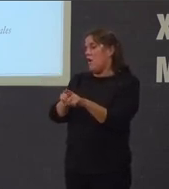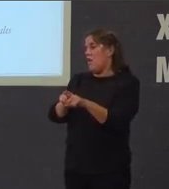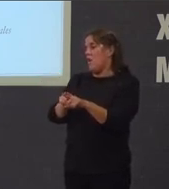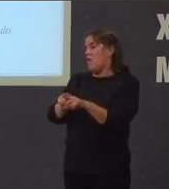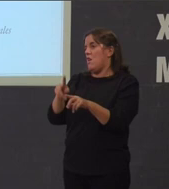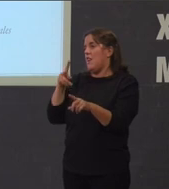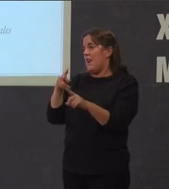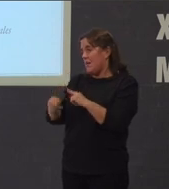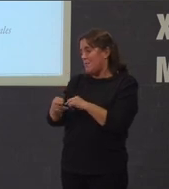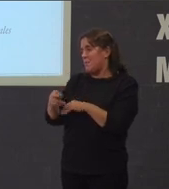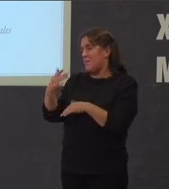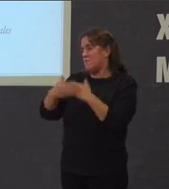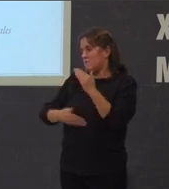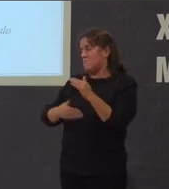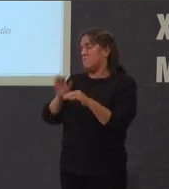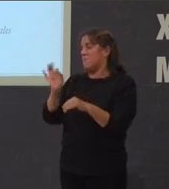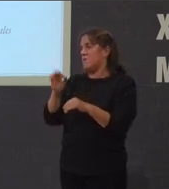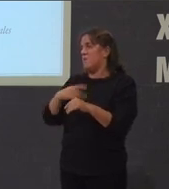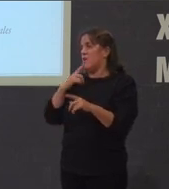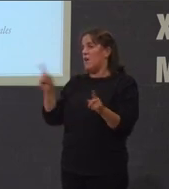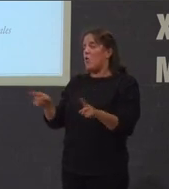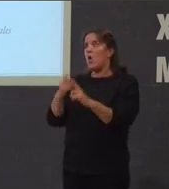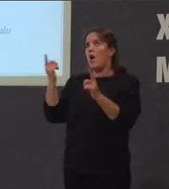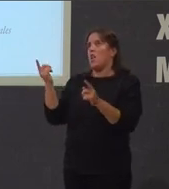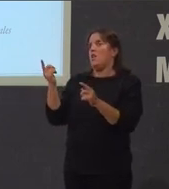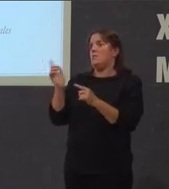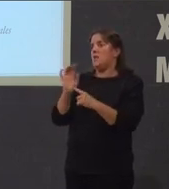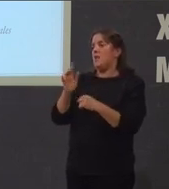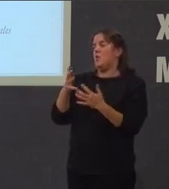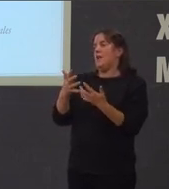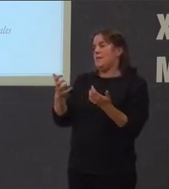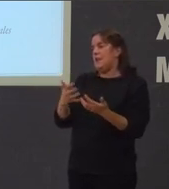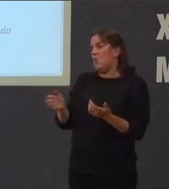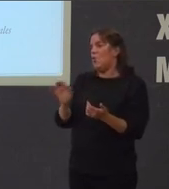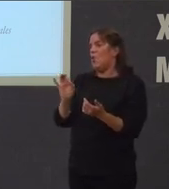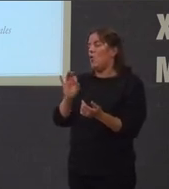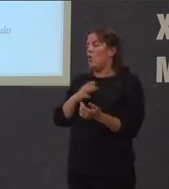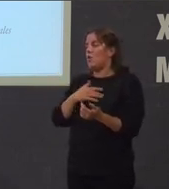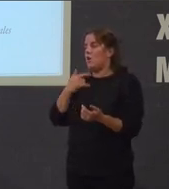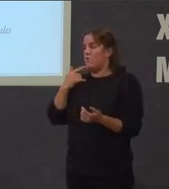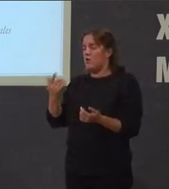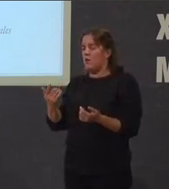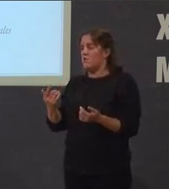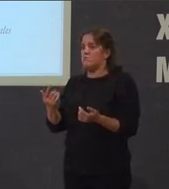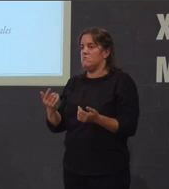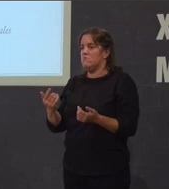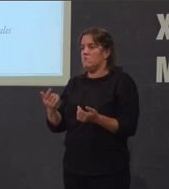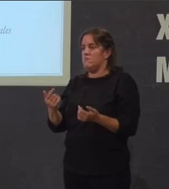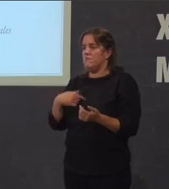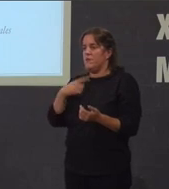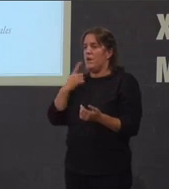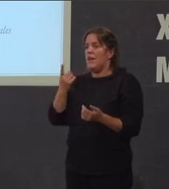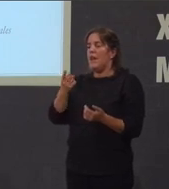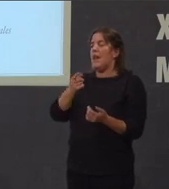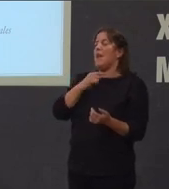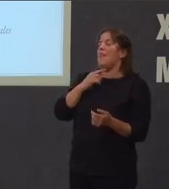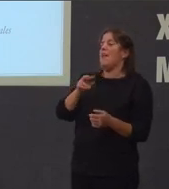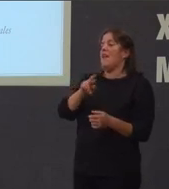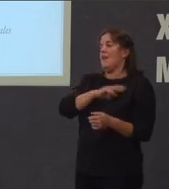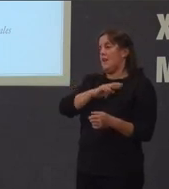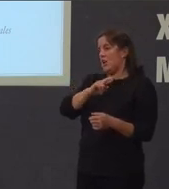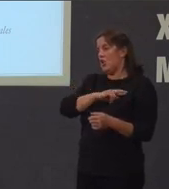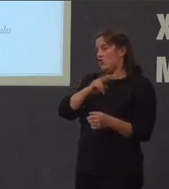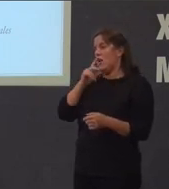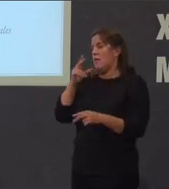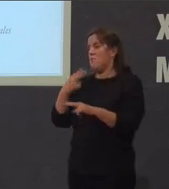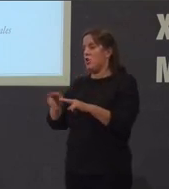producto de comunicación filme artigo pequeno Boquefort eran a eclesiástica e a política